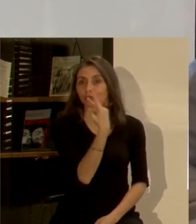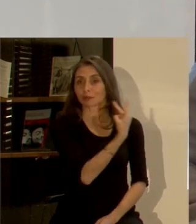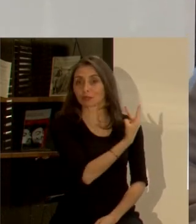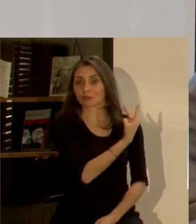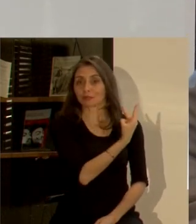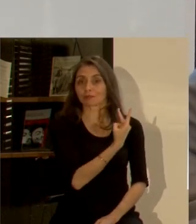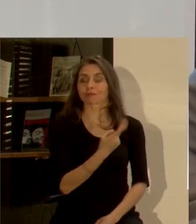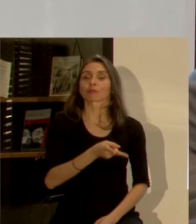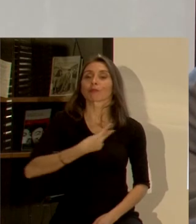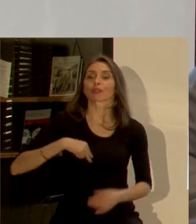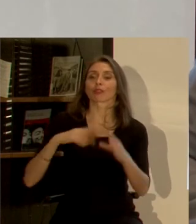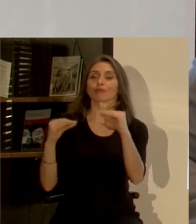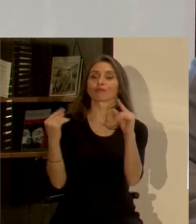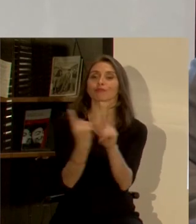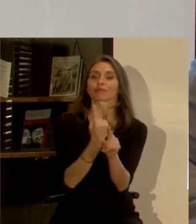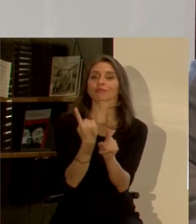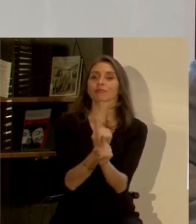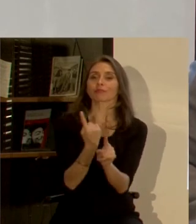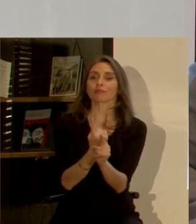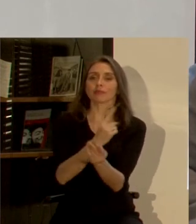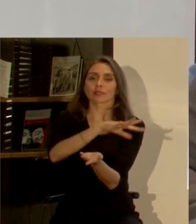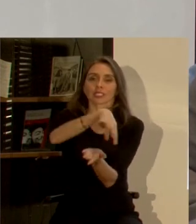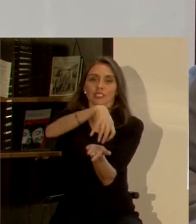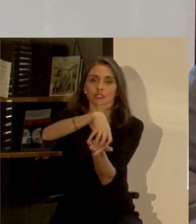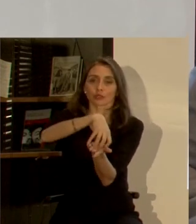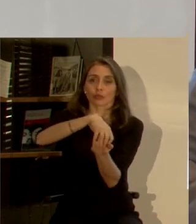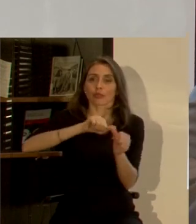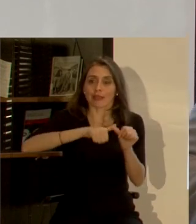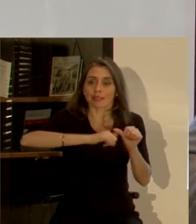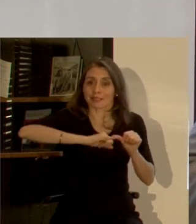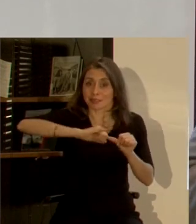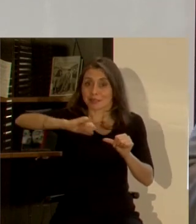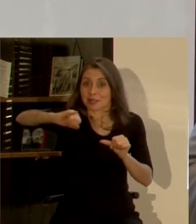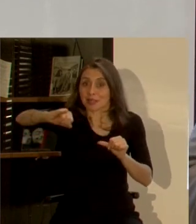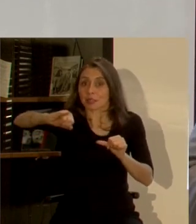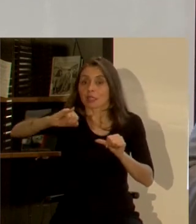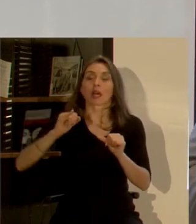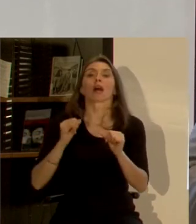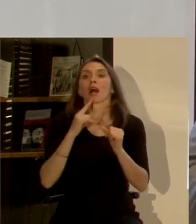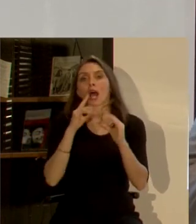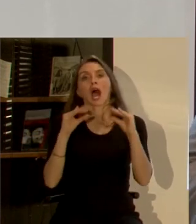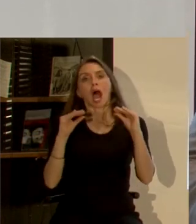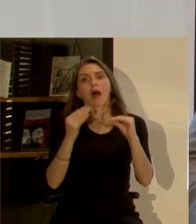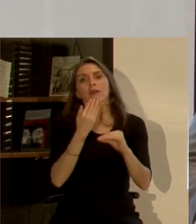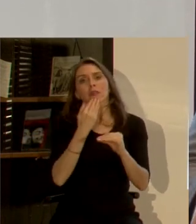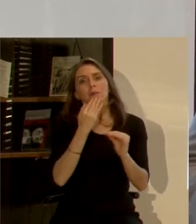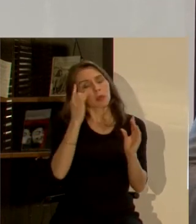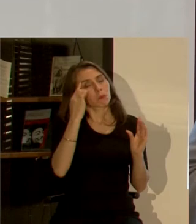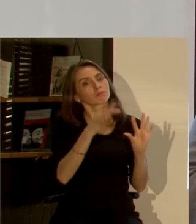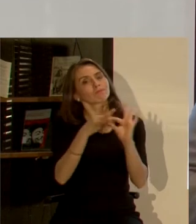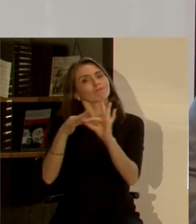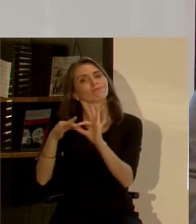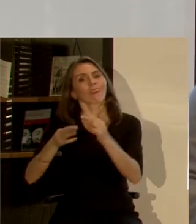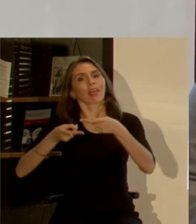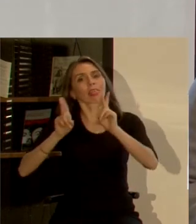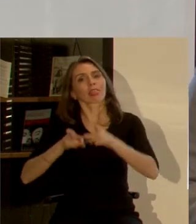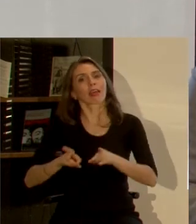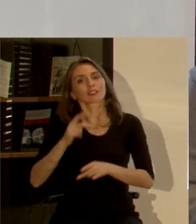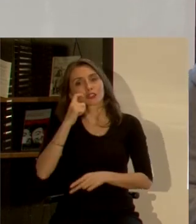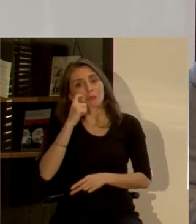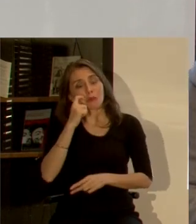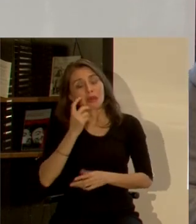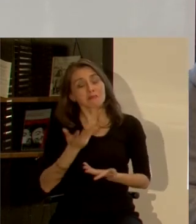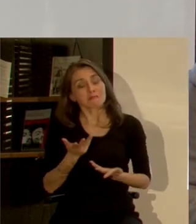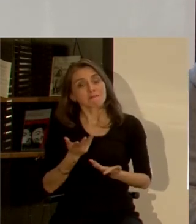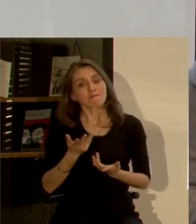cuando nosotros hablamos de ciudad sostenible también tenemos que hablar de derechos humanos y muchas veces los